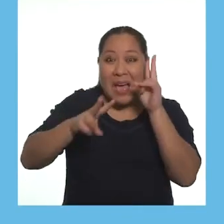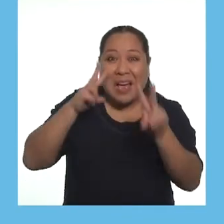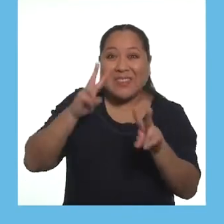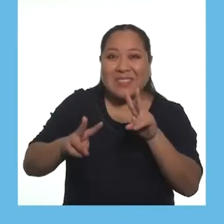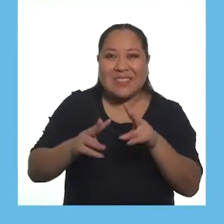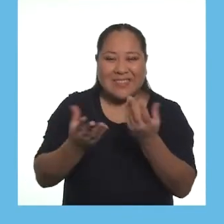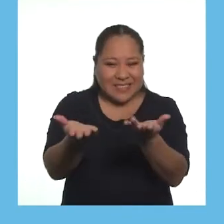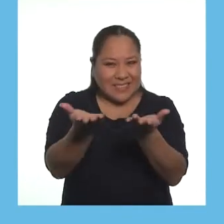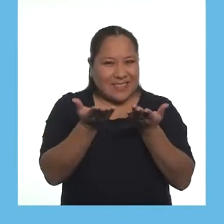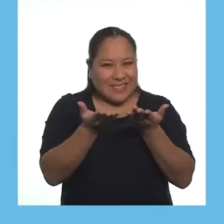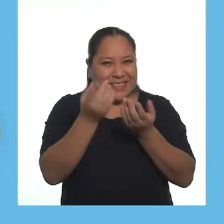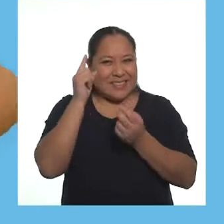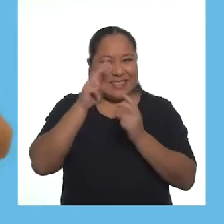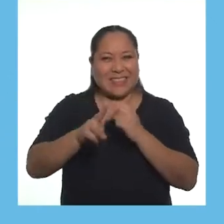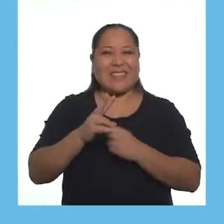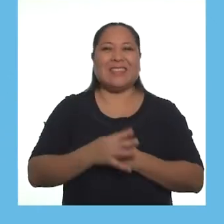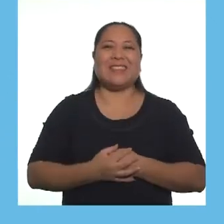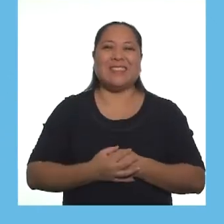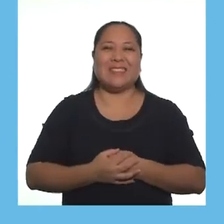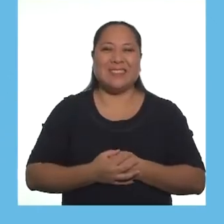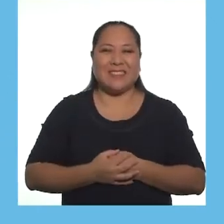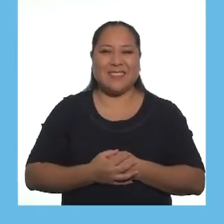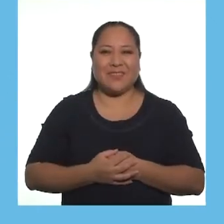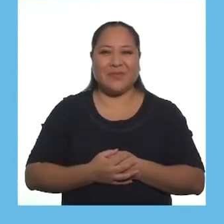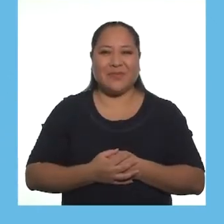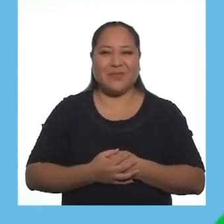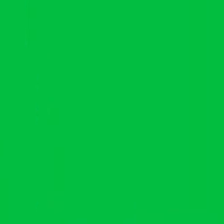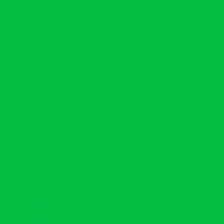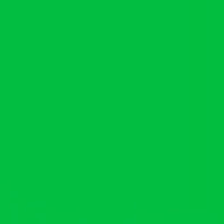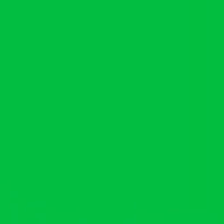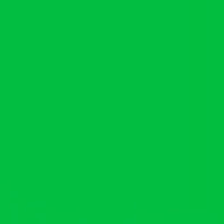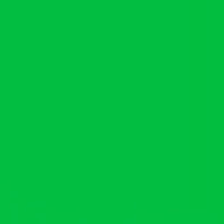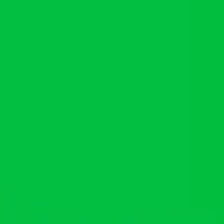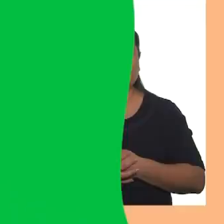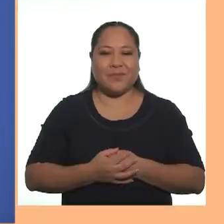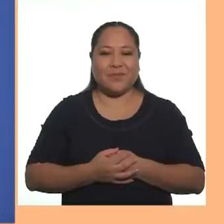averiguémoslo adelante con el capítulo